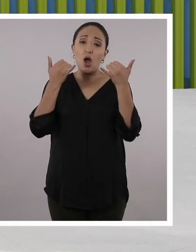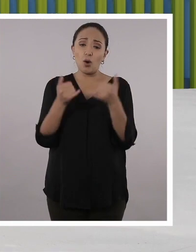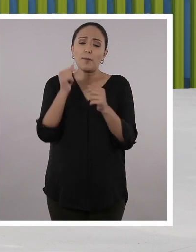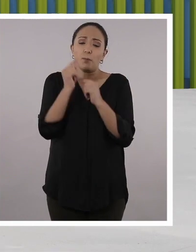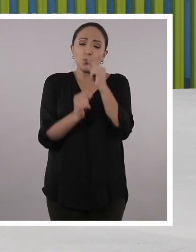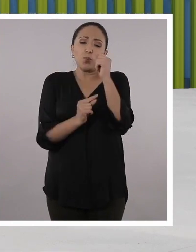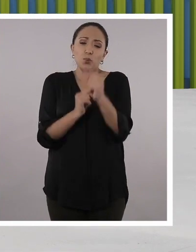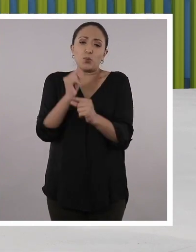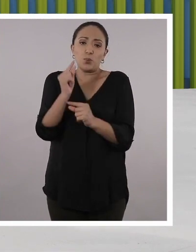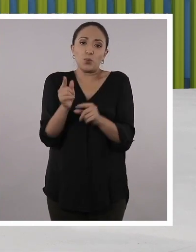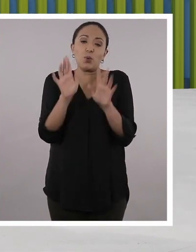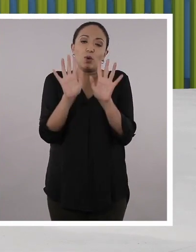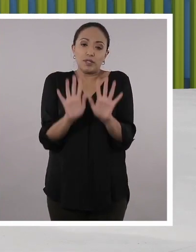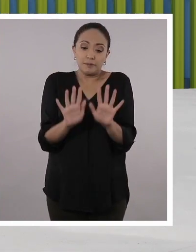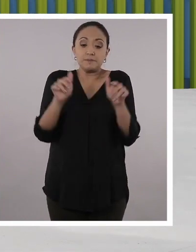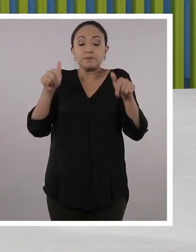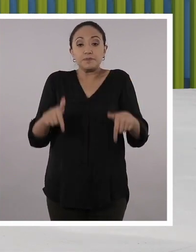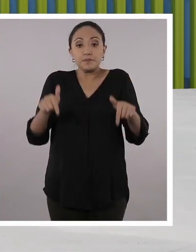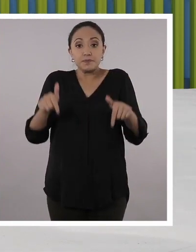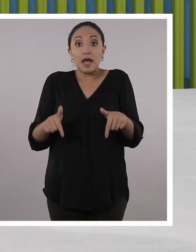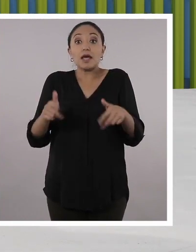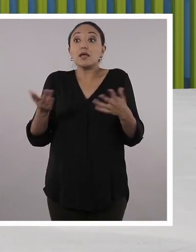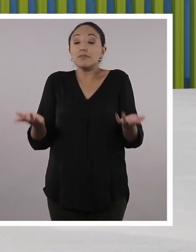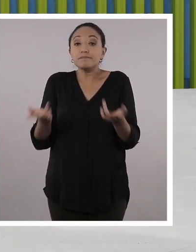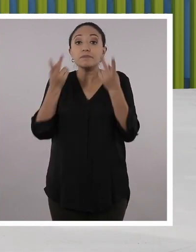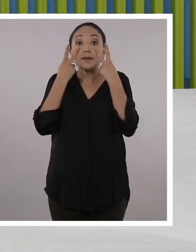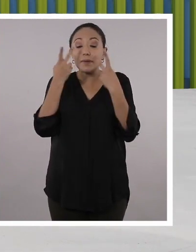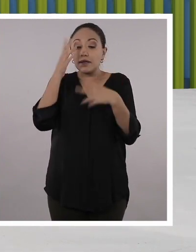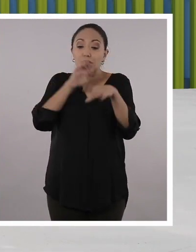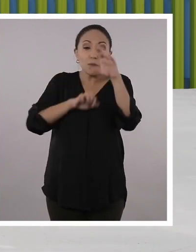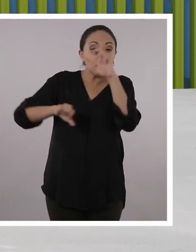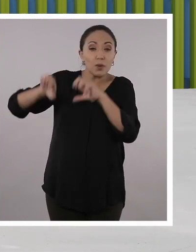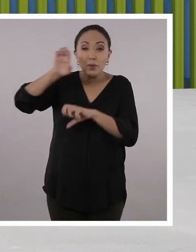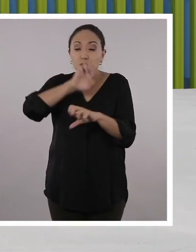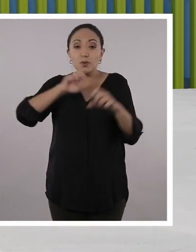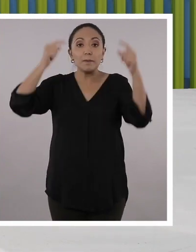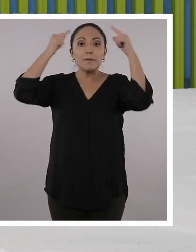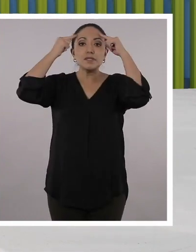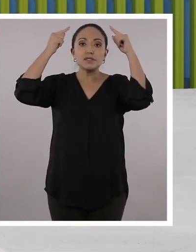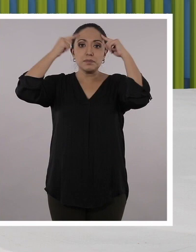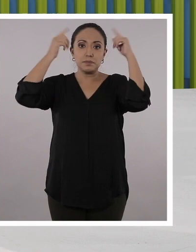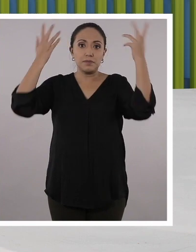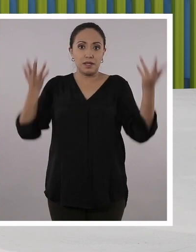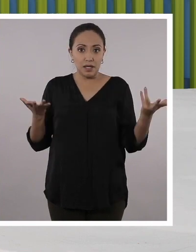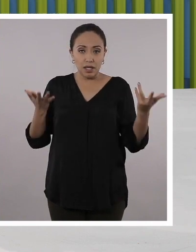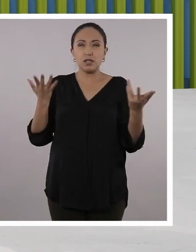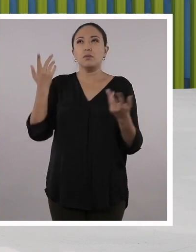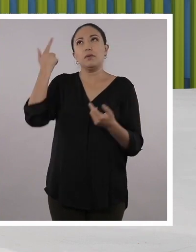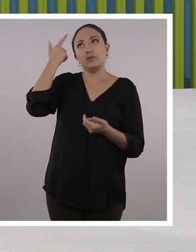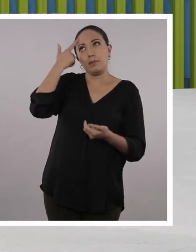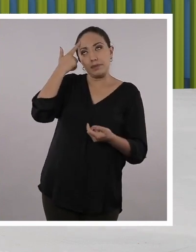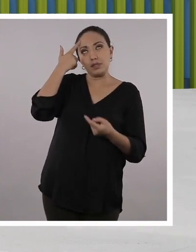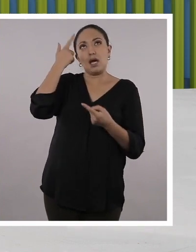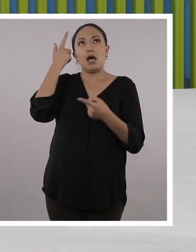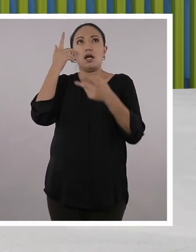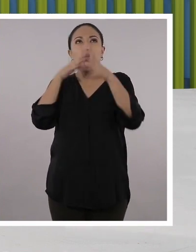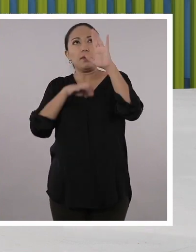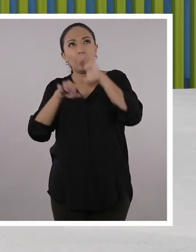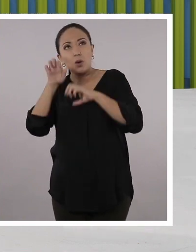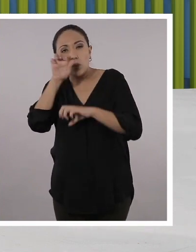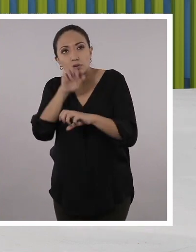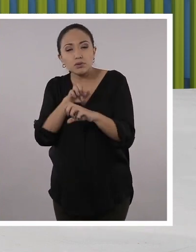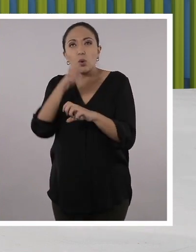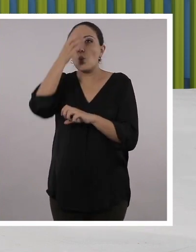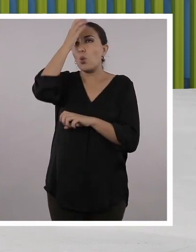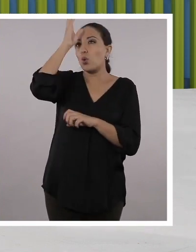Y vamos llegando a la parte del programa en la cual vamos a validar todo lo que hemos aprendido el día de hoy. Lo vamos a analizar, vamos a ver